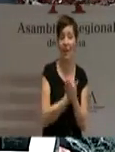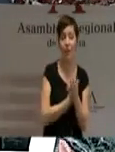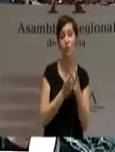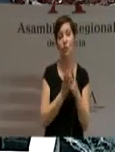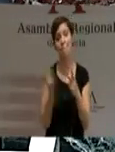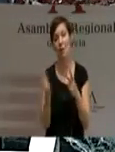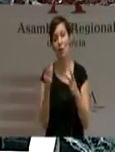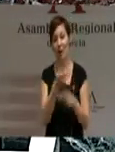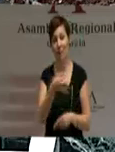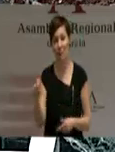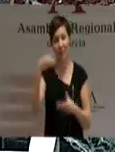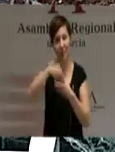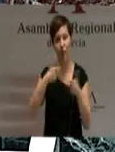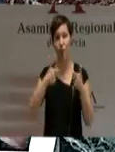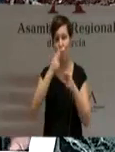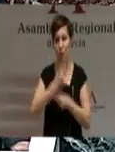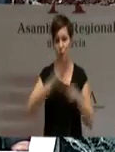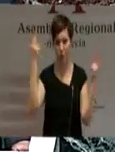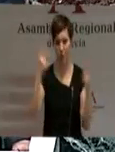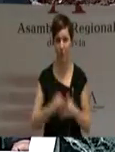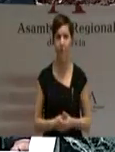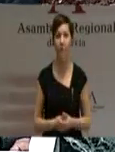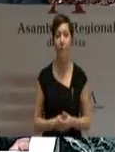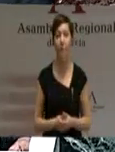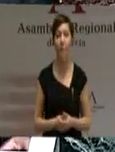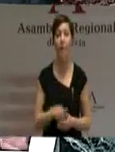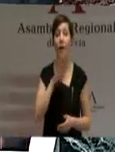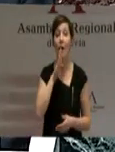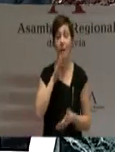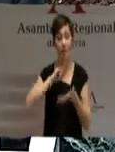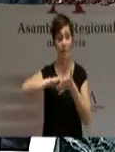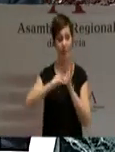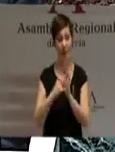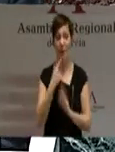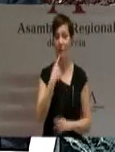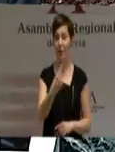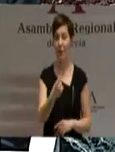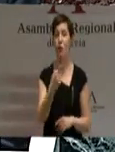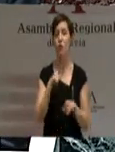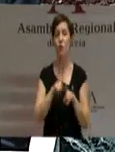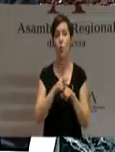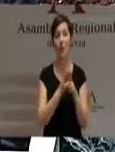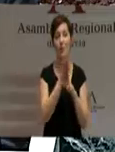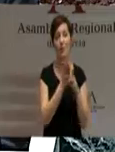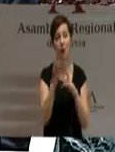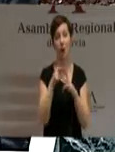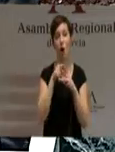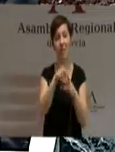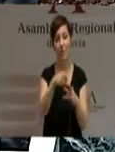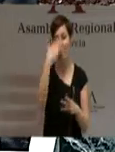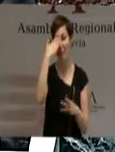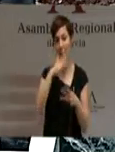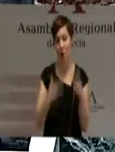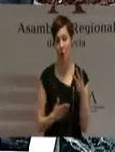en el sector público. El plan a que nos contraemos se articula en base a tres objetivos prioritarios y a siete